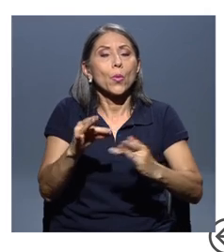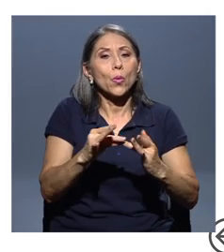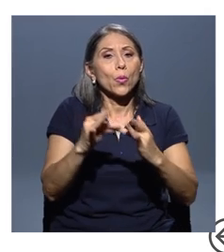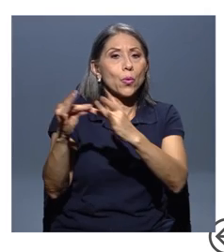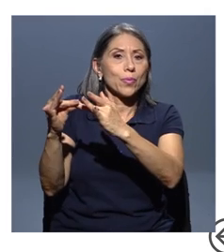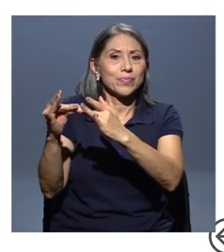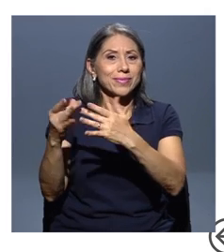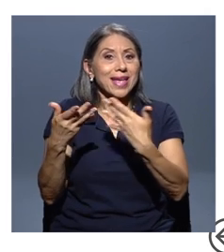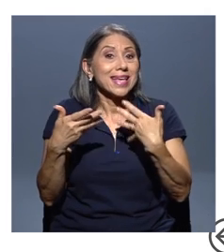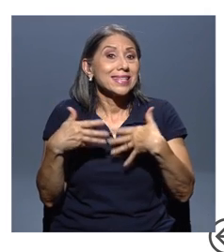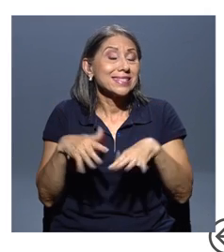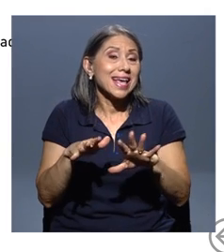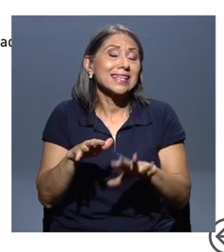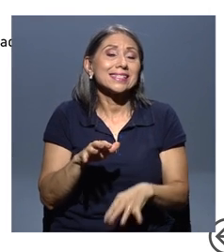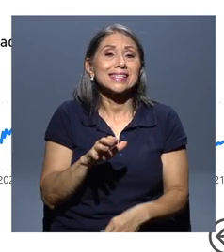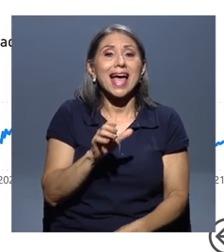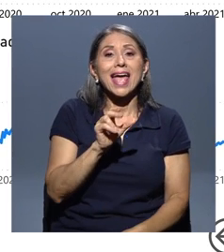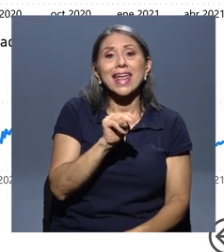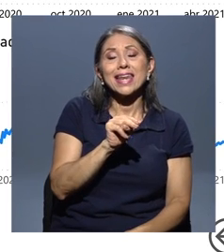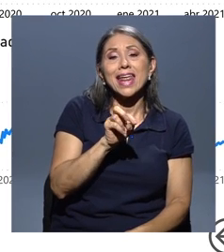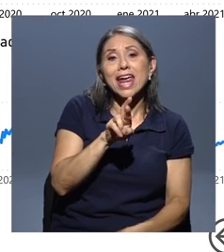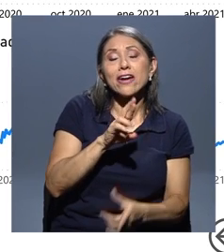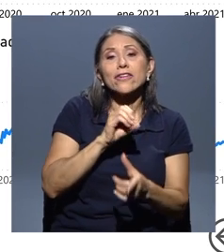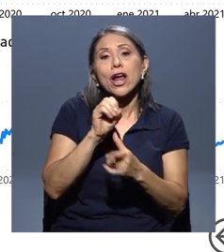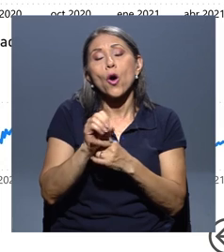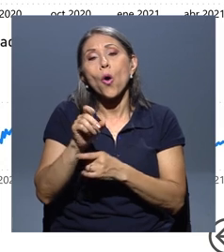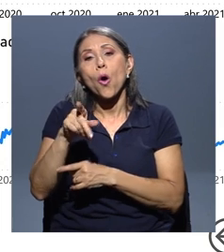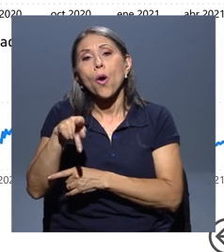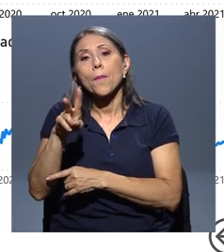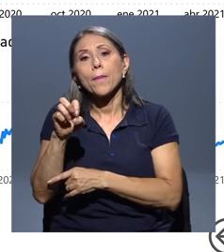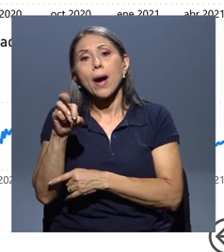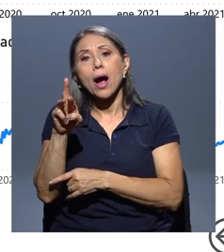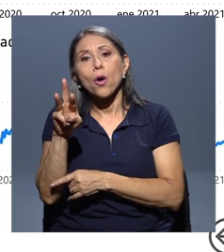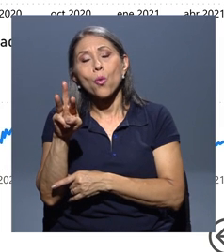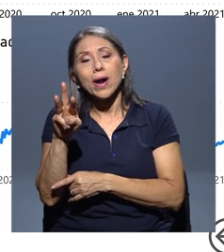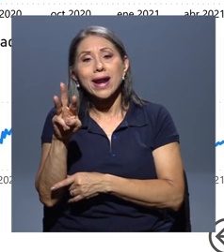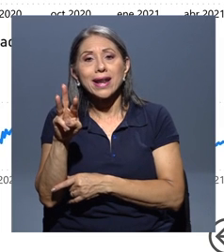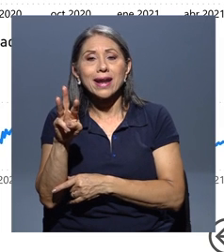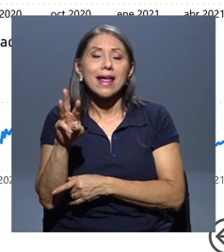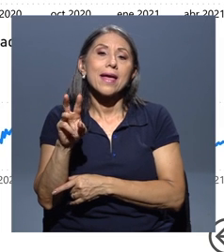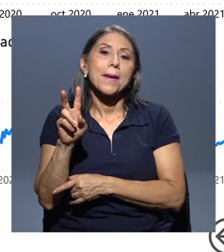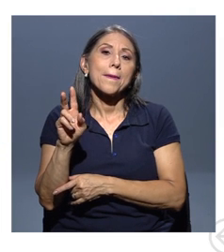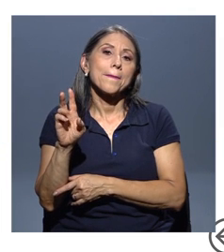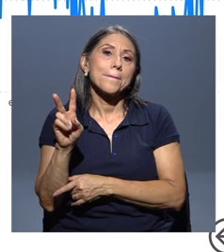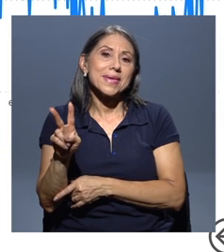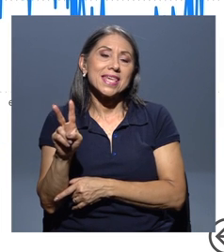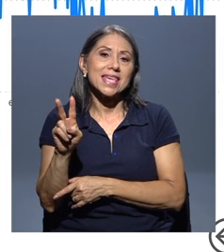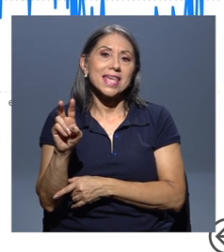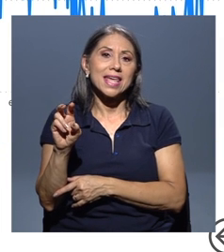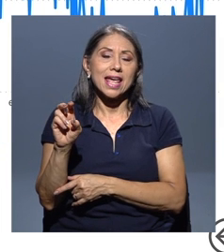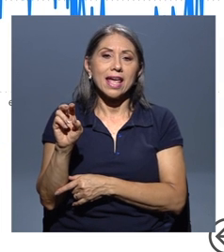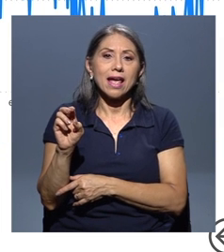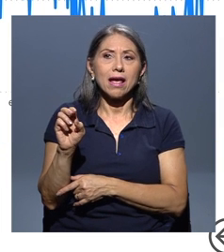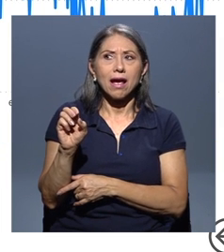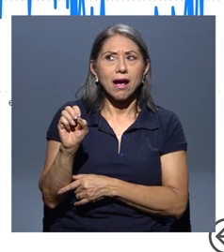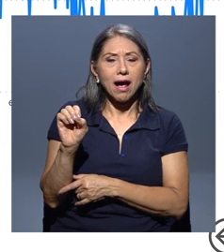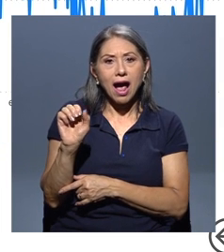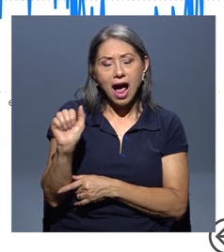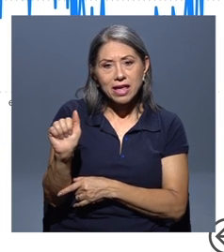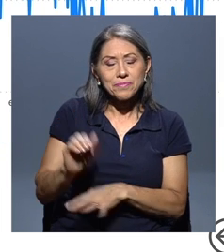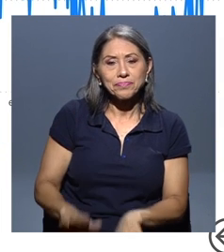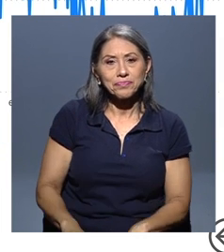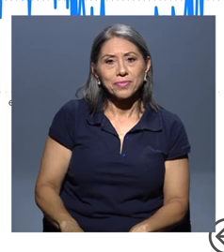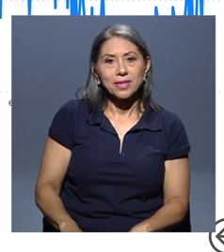ya sea en R o ya sea en Power BI o en algún otro que sirva para los propósitos de análisis. Esta unidad también busca